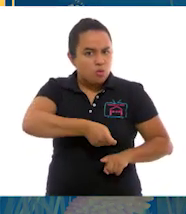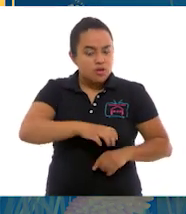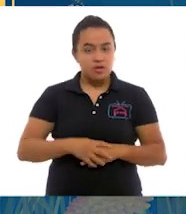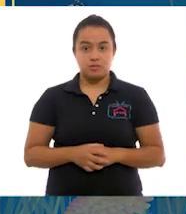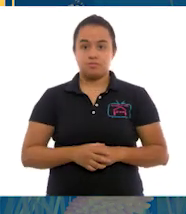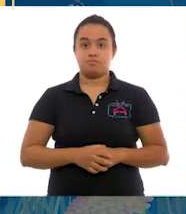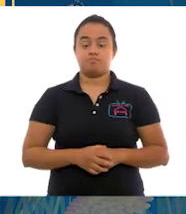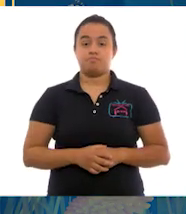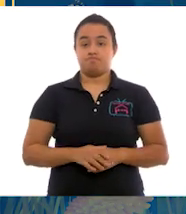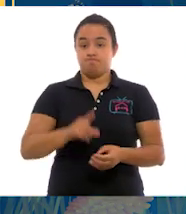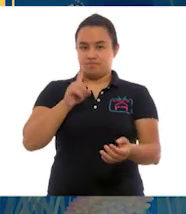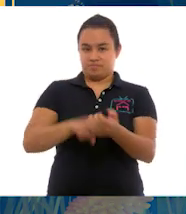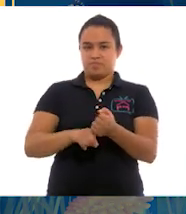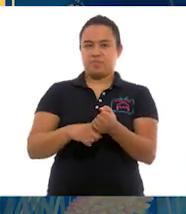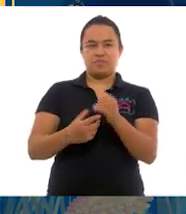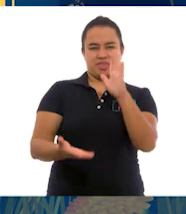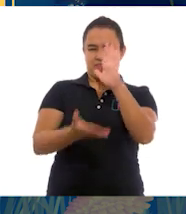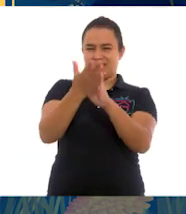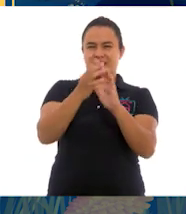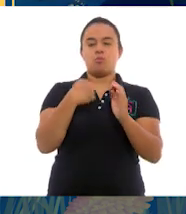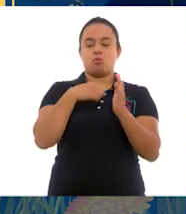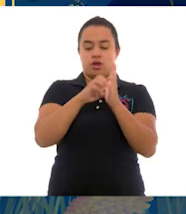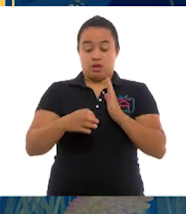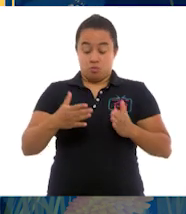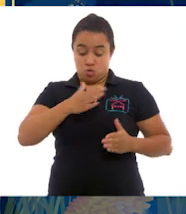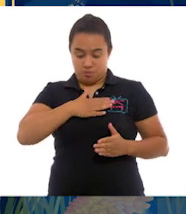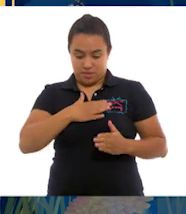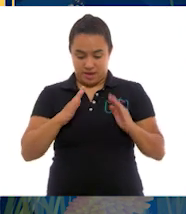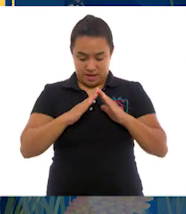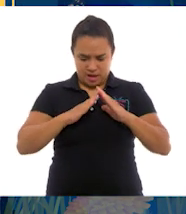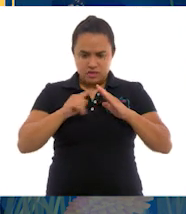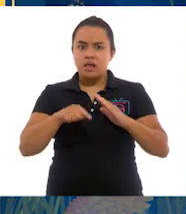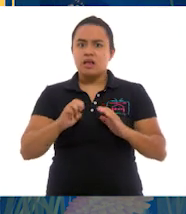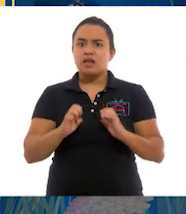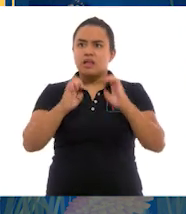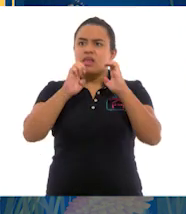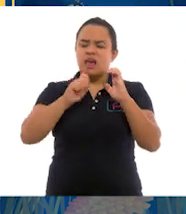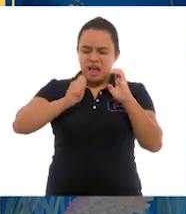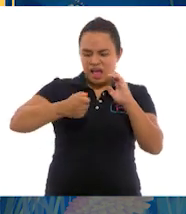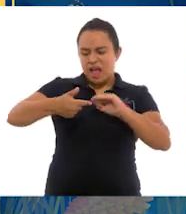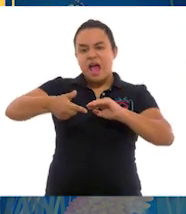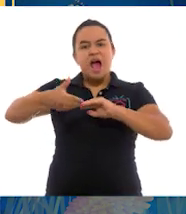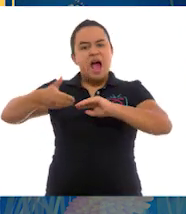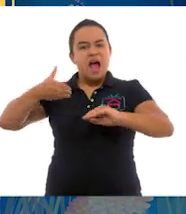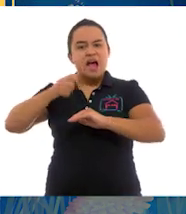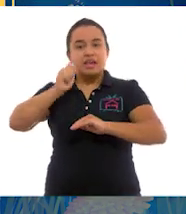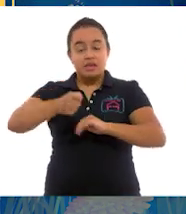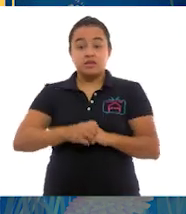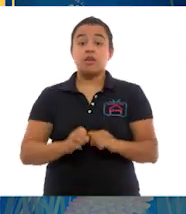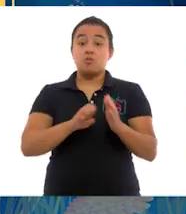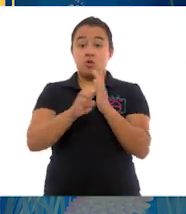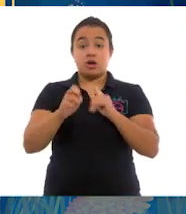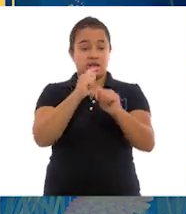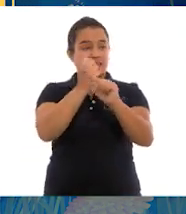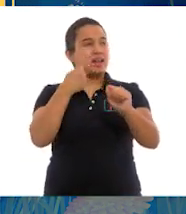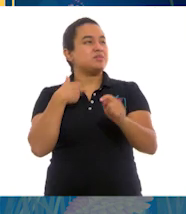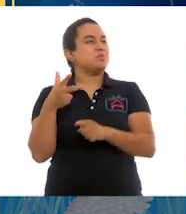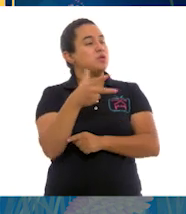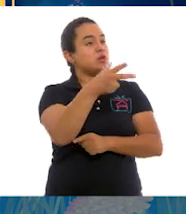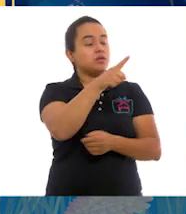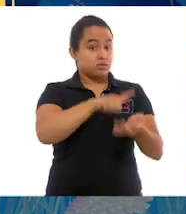¿Qué había antes que se construyera el edificio donde ahora vivo? ¿Qué tanto contamina el transporte que me lleva al trabajo?